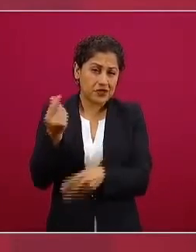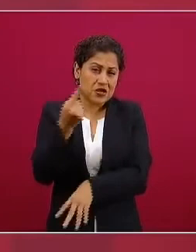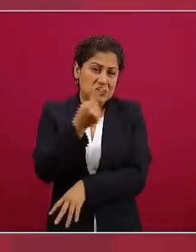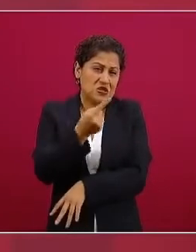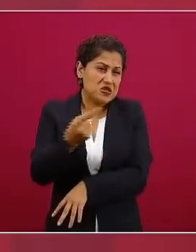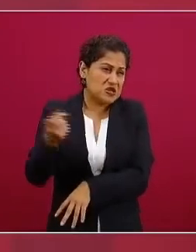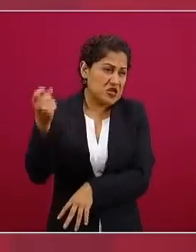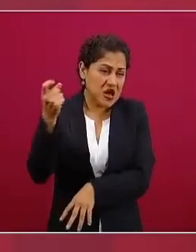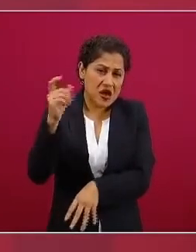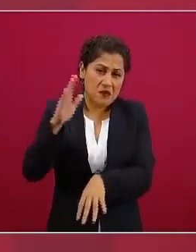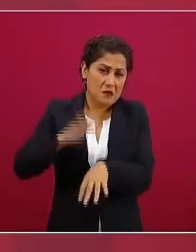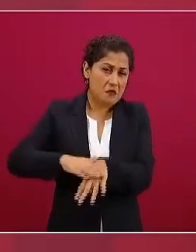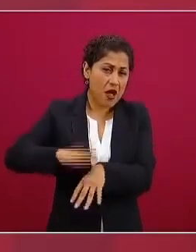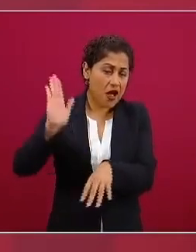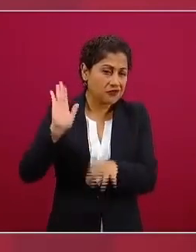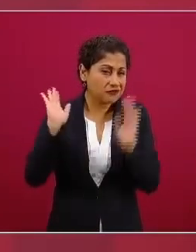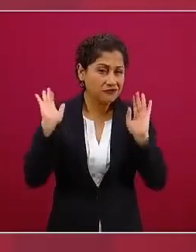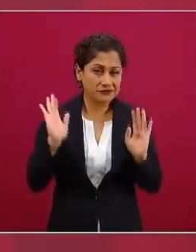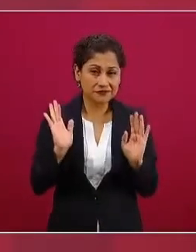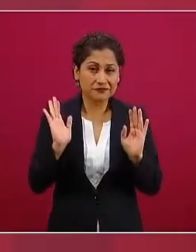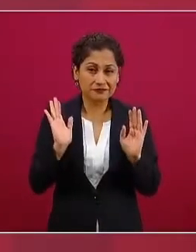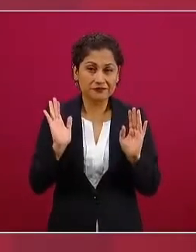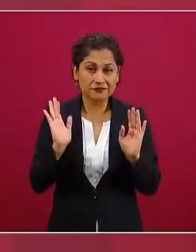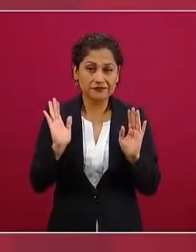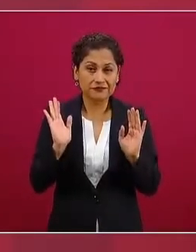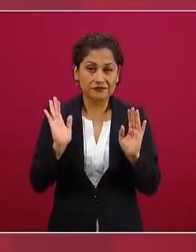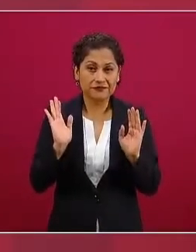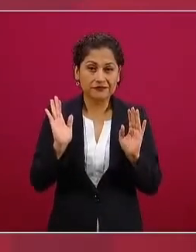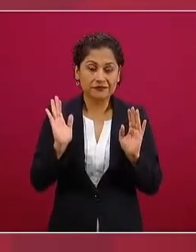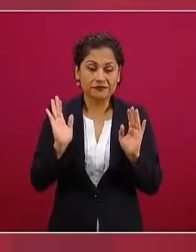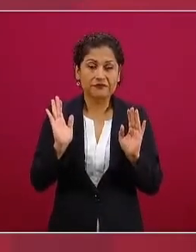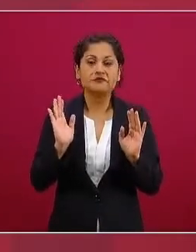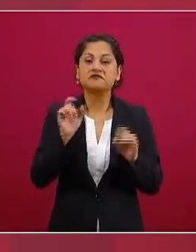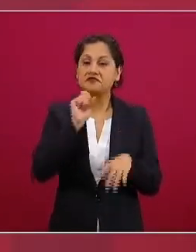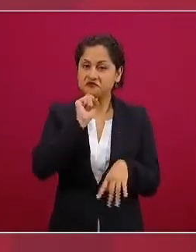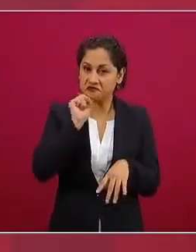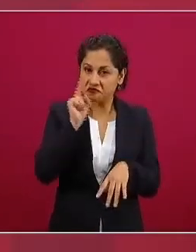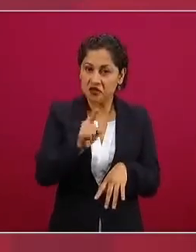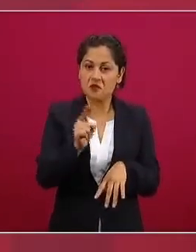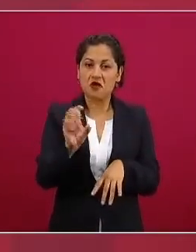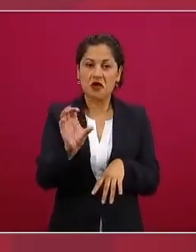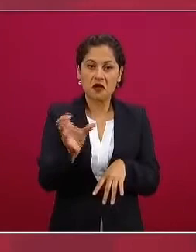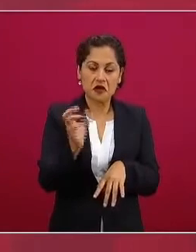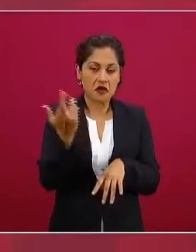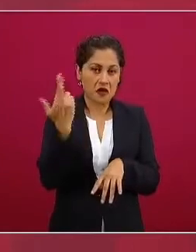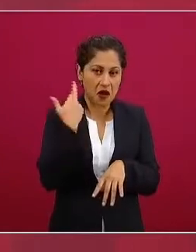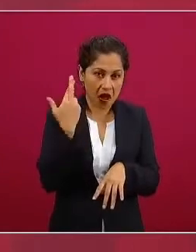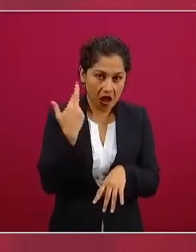por eso comentaristas de radio de televisión